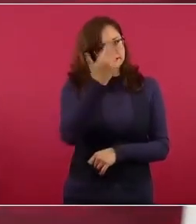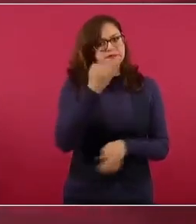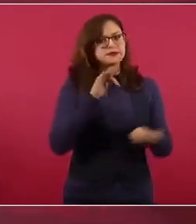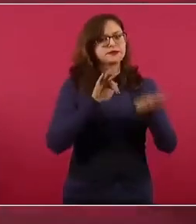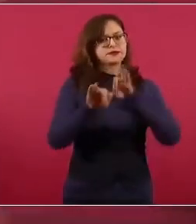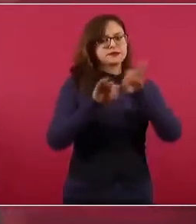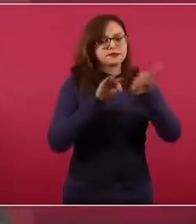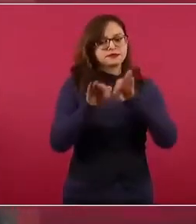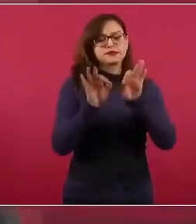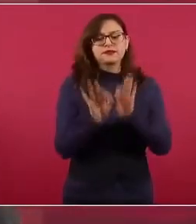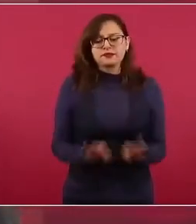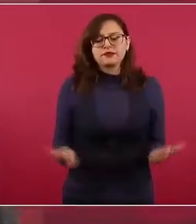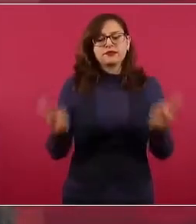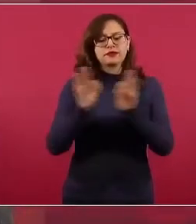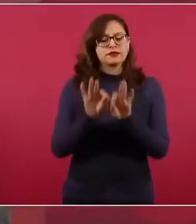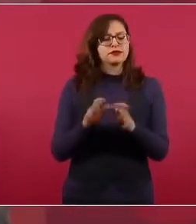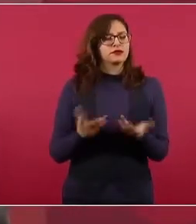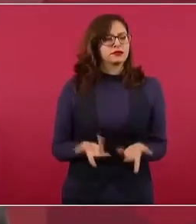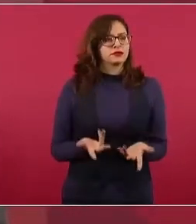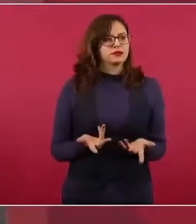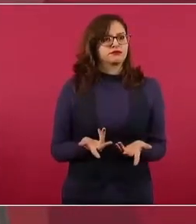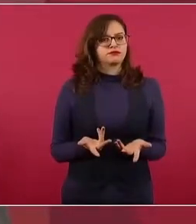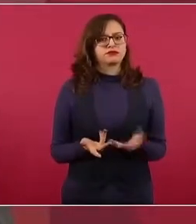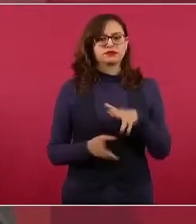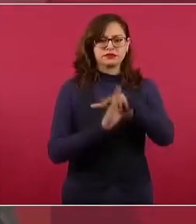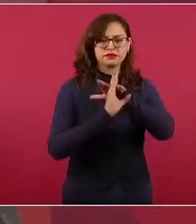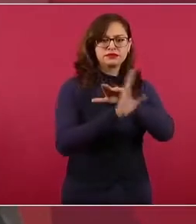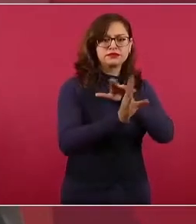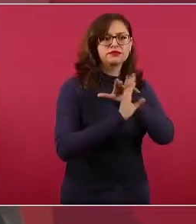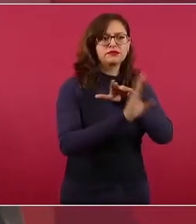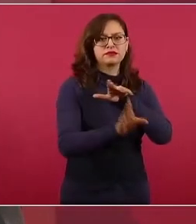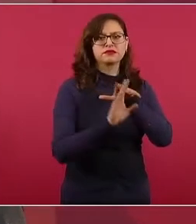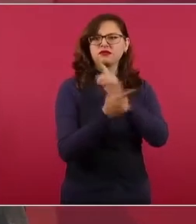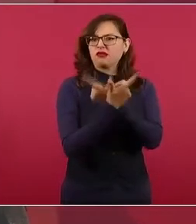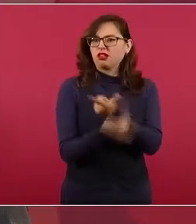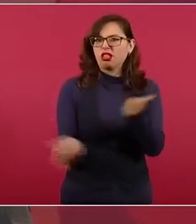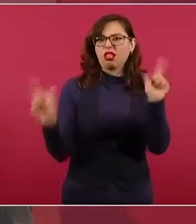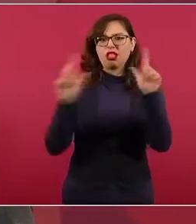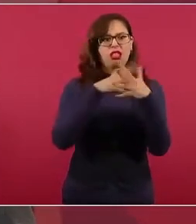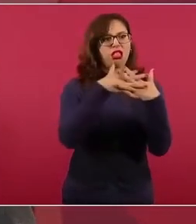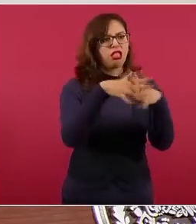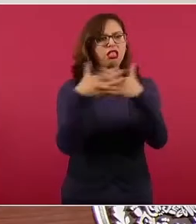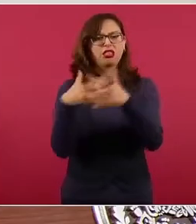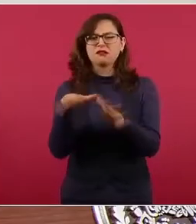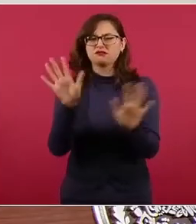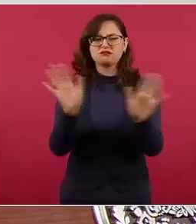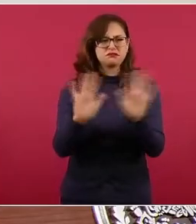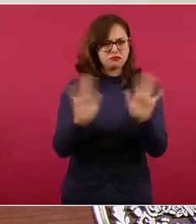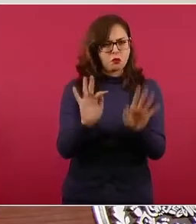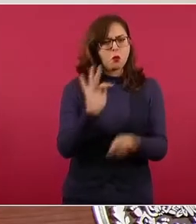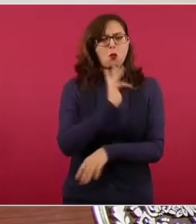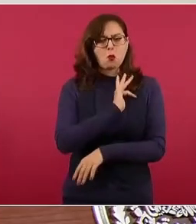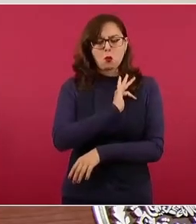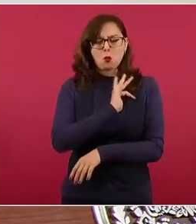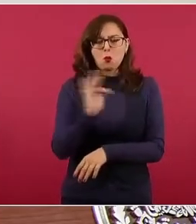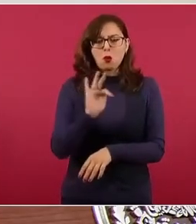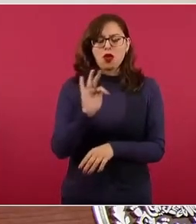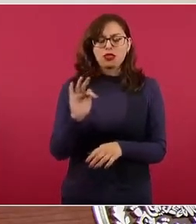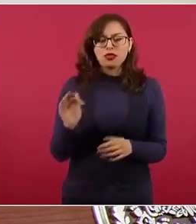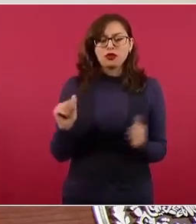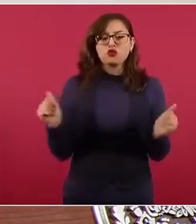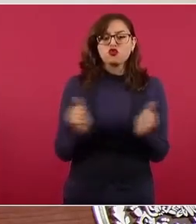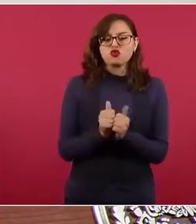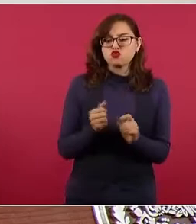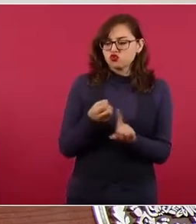que se ordene el flujo migratorio, lo he